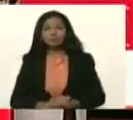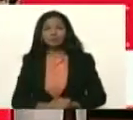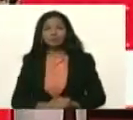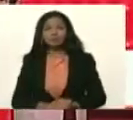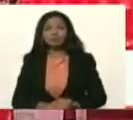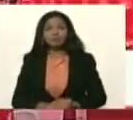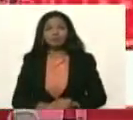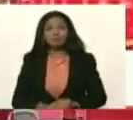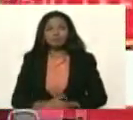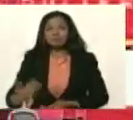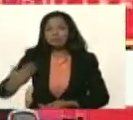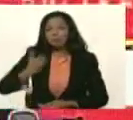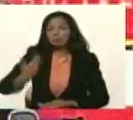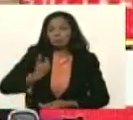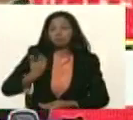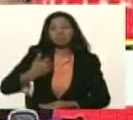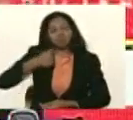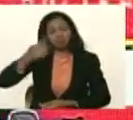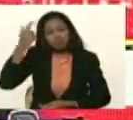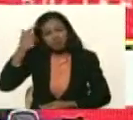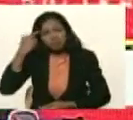Pariendo. Yo sé, pariendo.